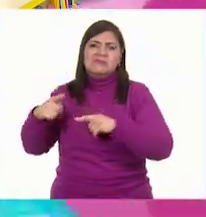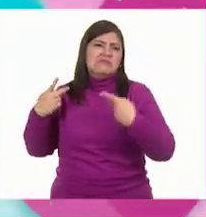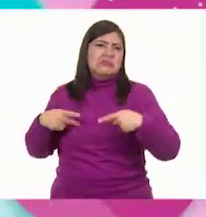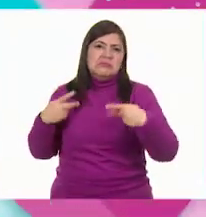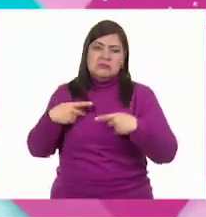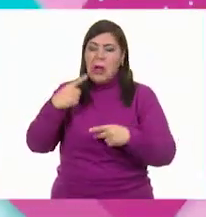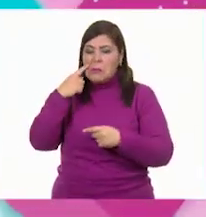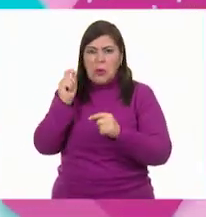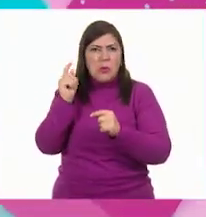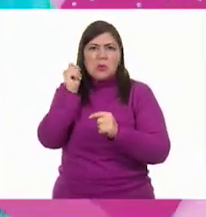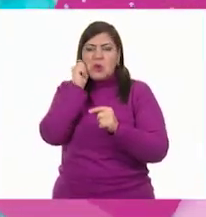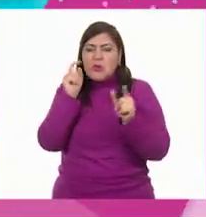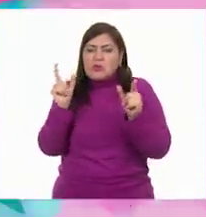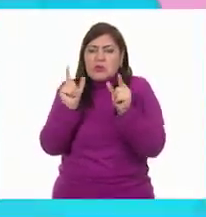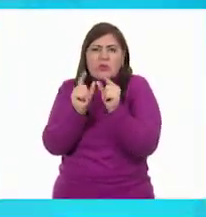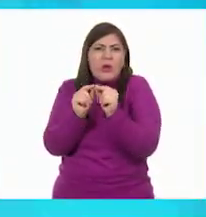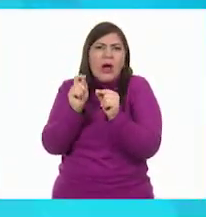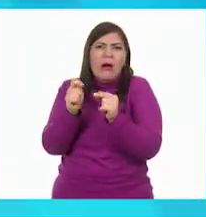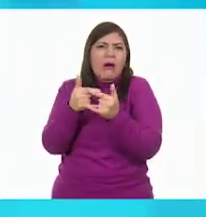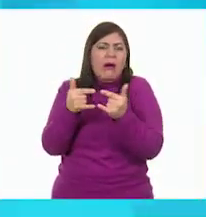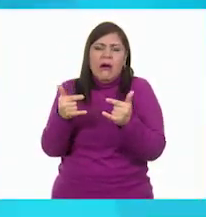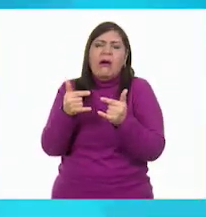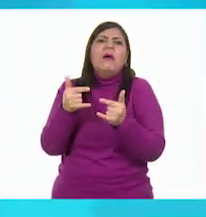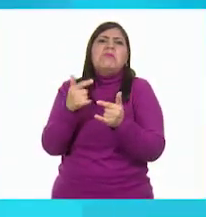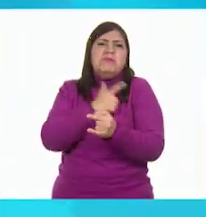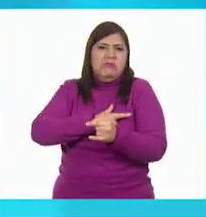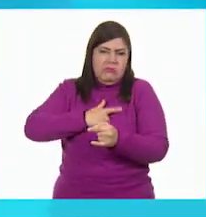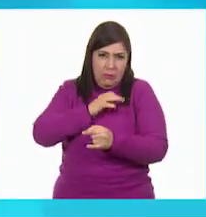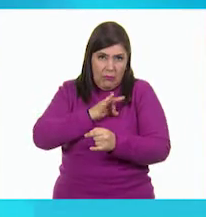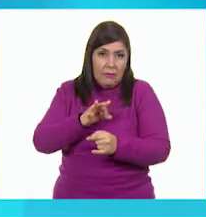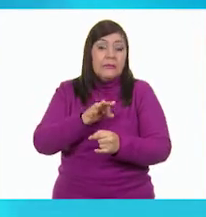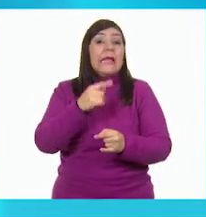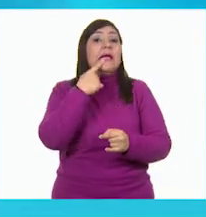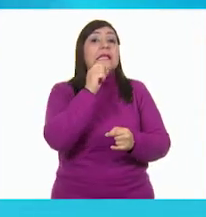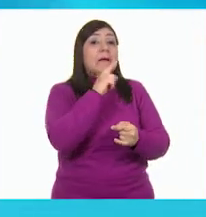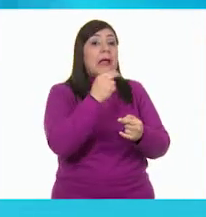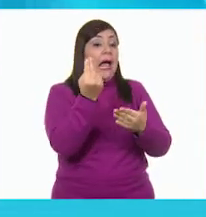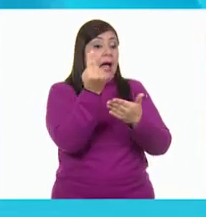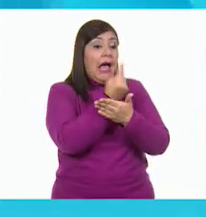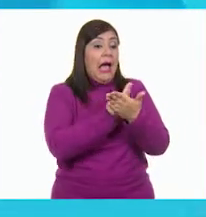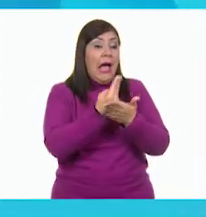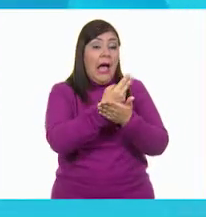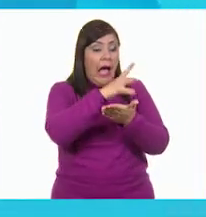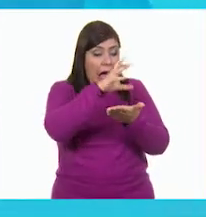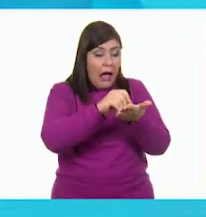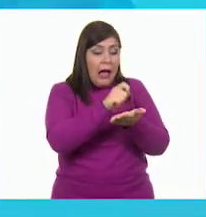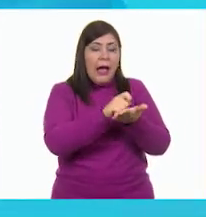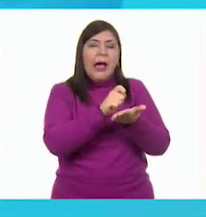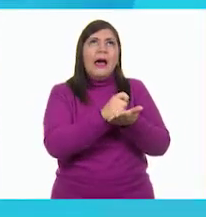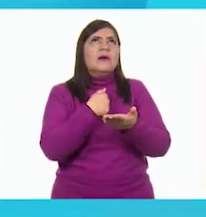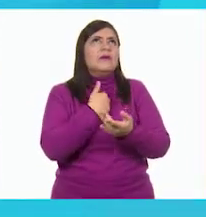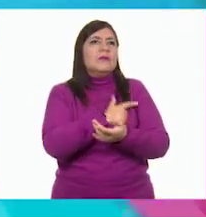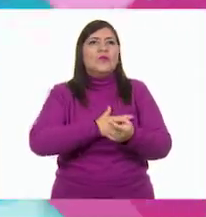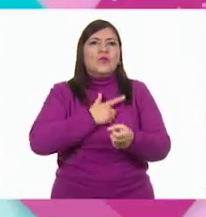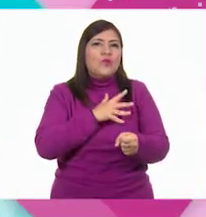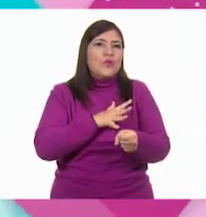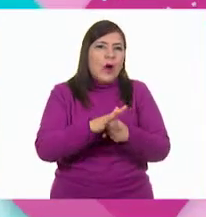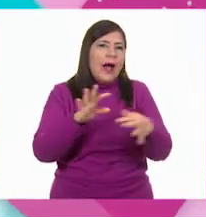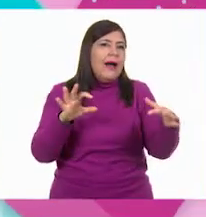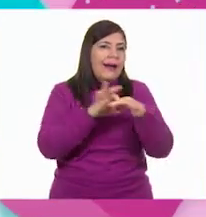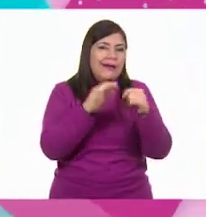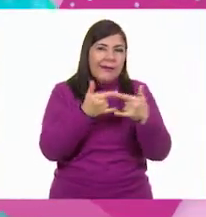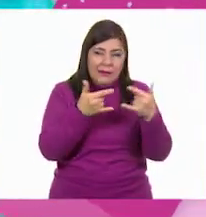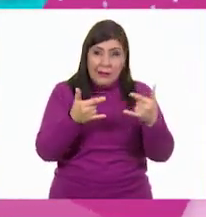sea cortita, ¿verdad? Y también dice, dibuja lo que te llamó la atención. ¡Oh, qué padre! ¿Te gusta dibujar? Sí, me encanta.